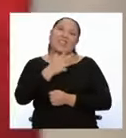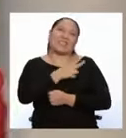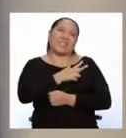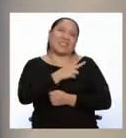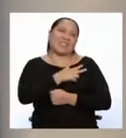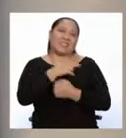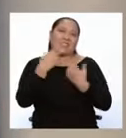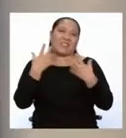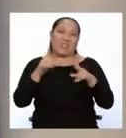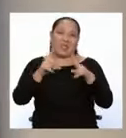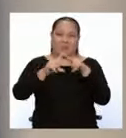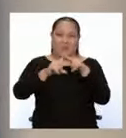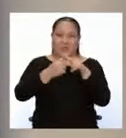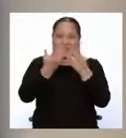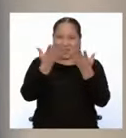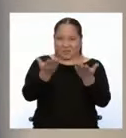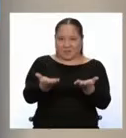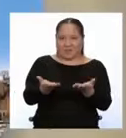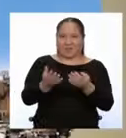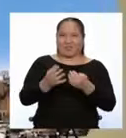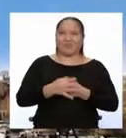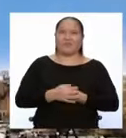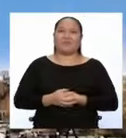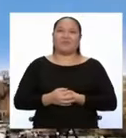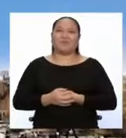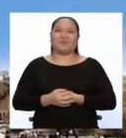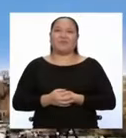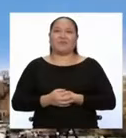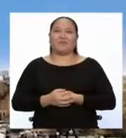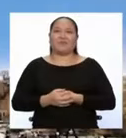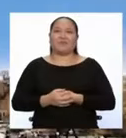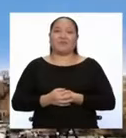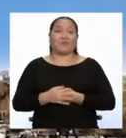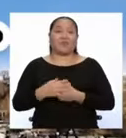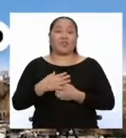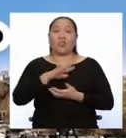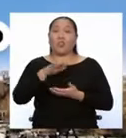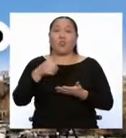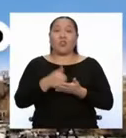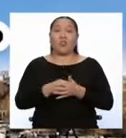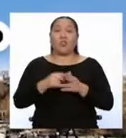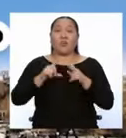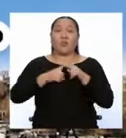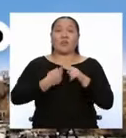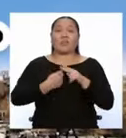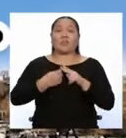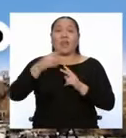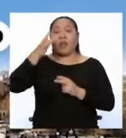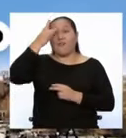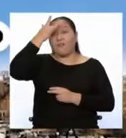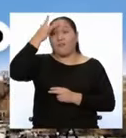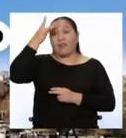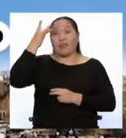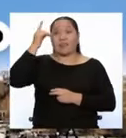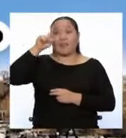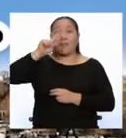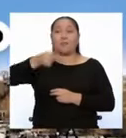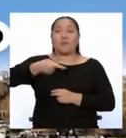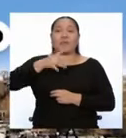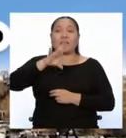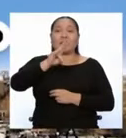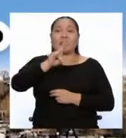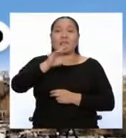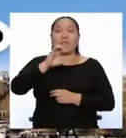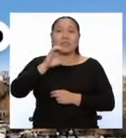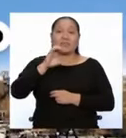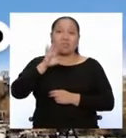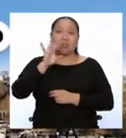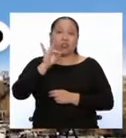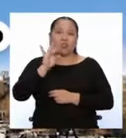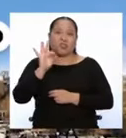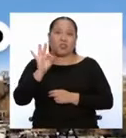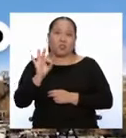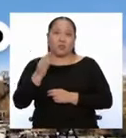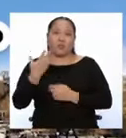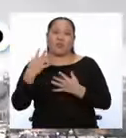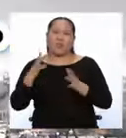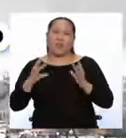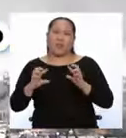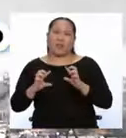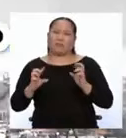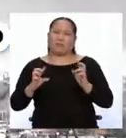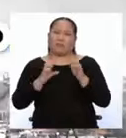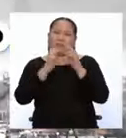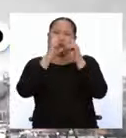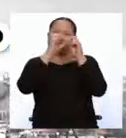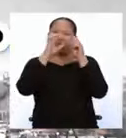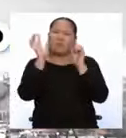comenzamos ya. Todo comienza en Francia en 1789. Ya, pero quita la Torre